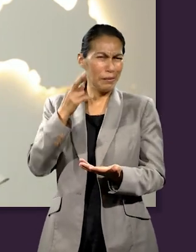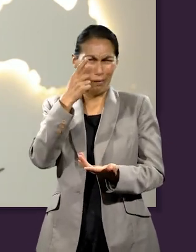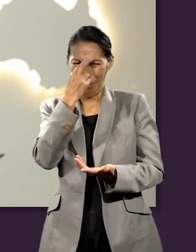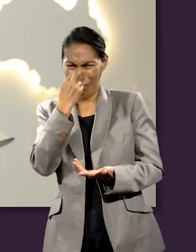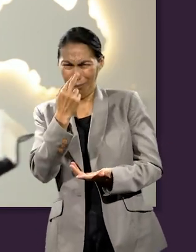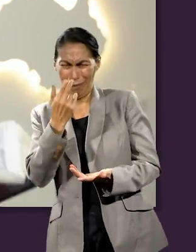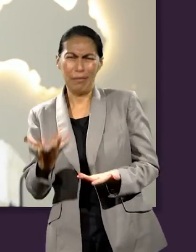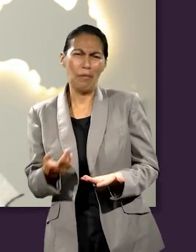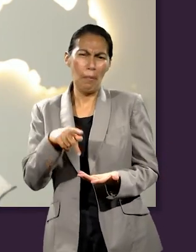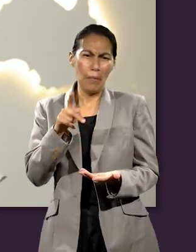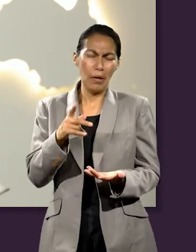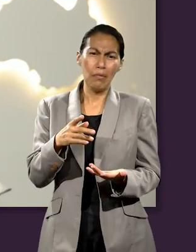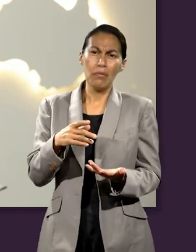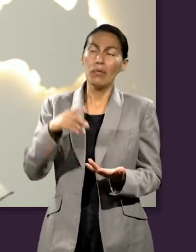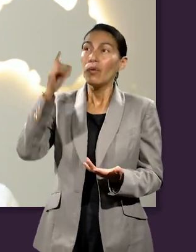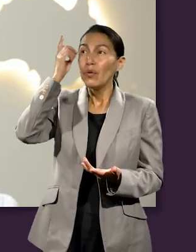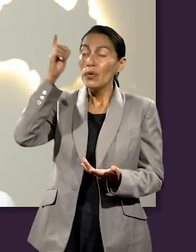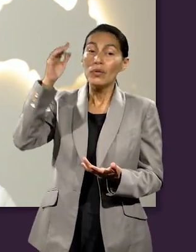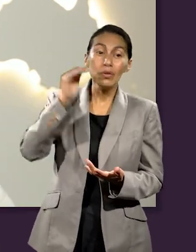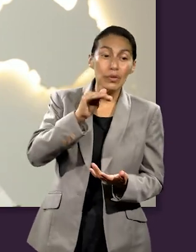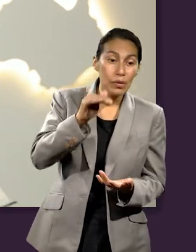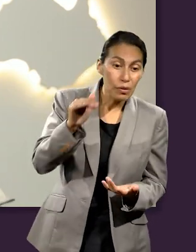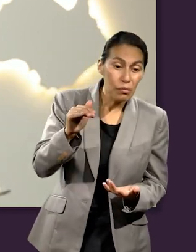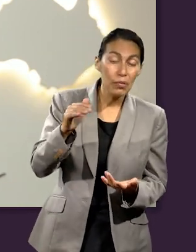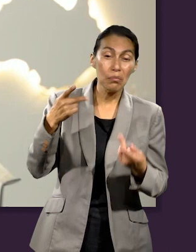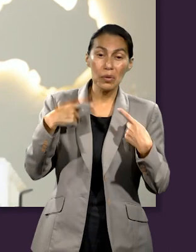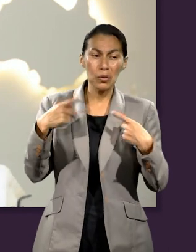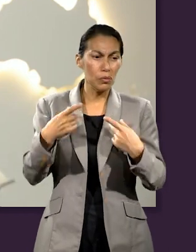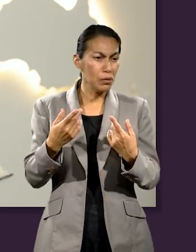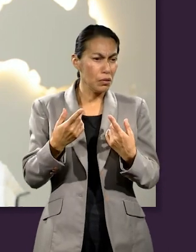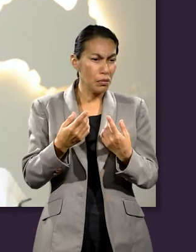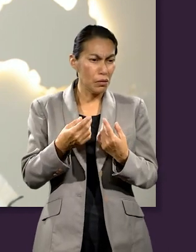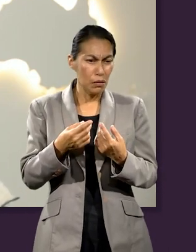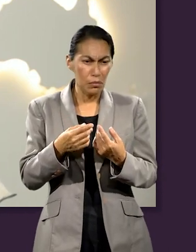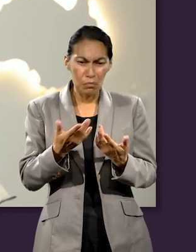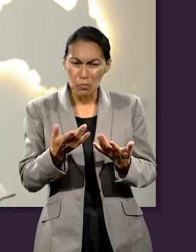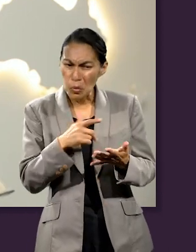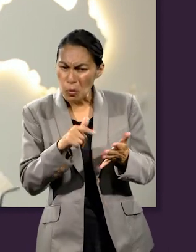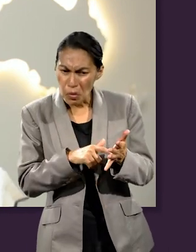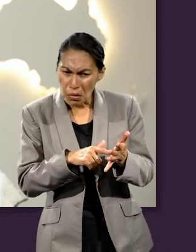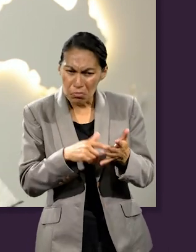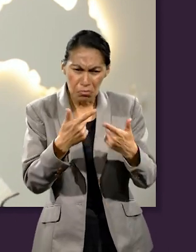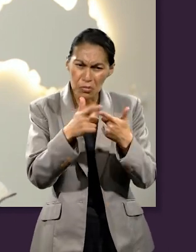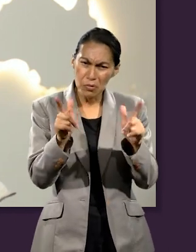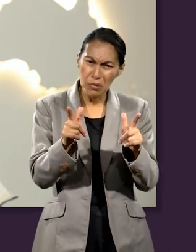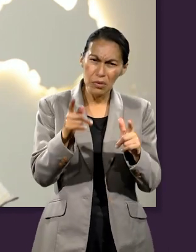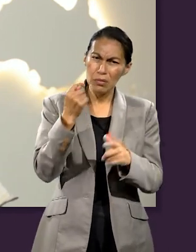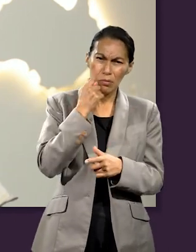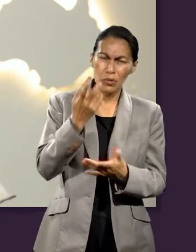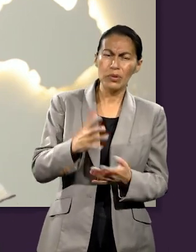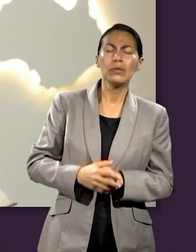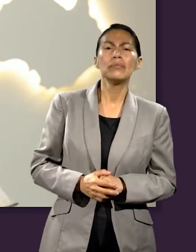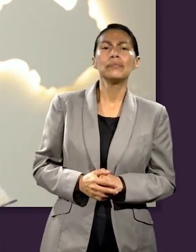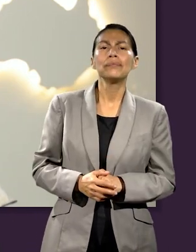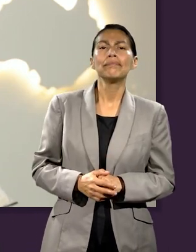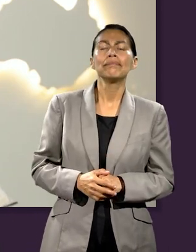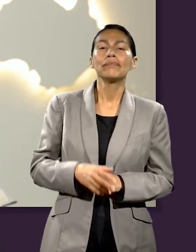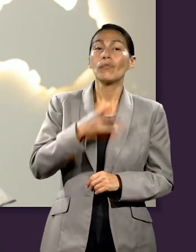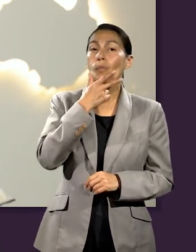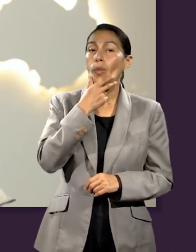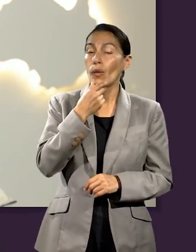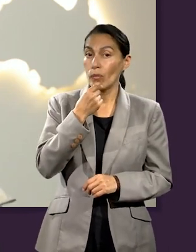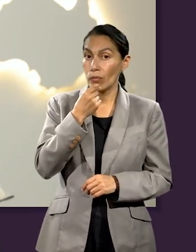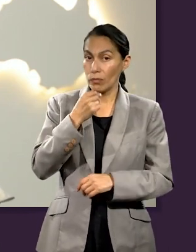Dios ama, que está llamando, no importa el origen y de dónde seamos. Y este